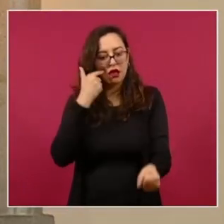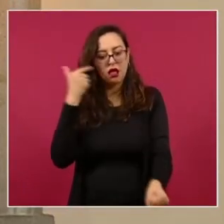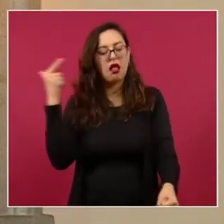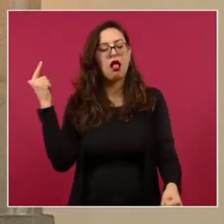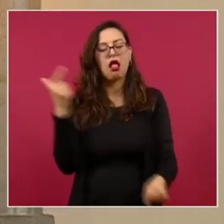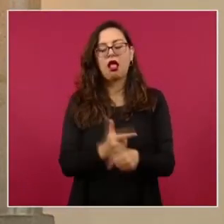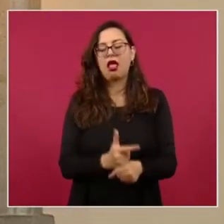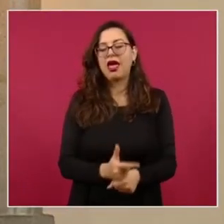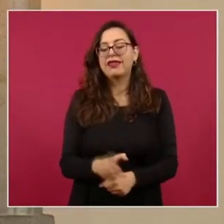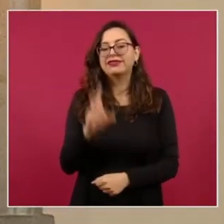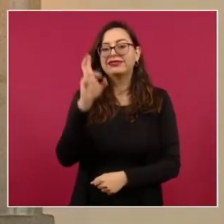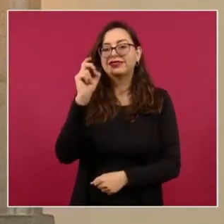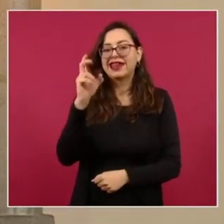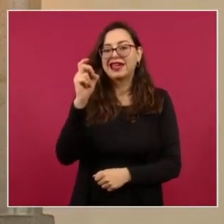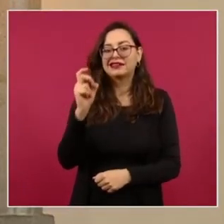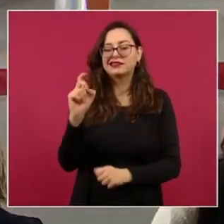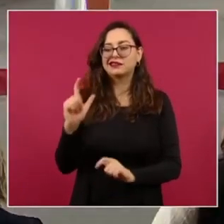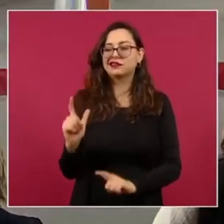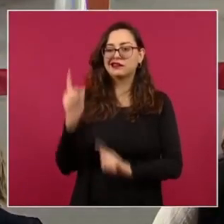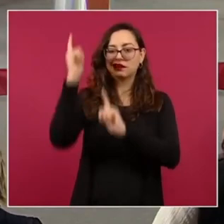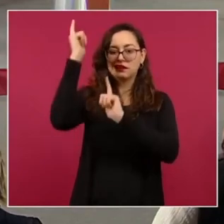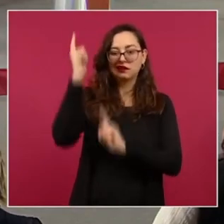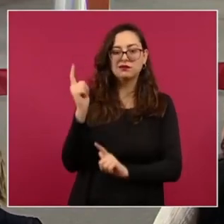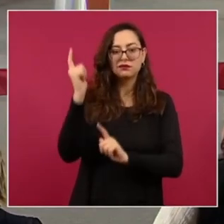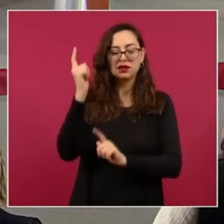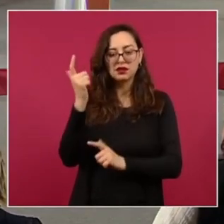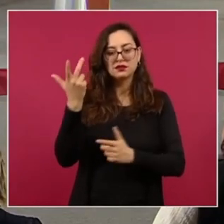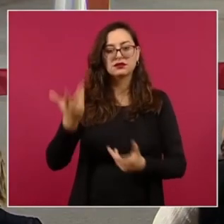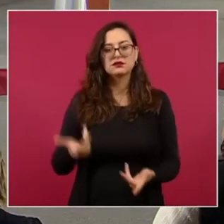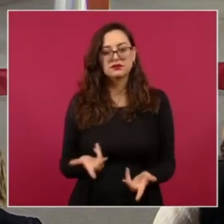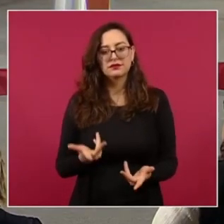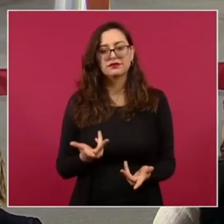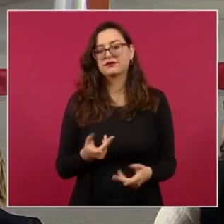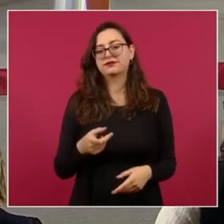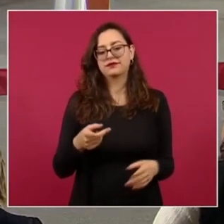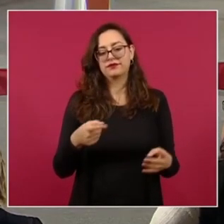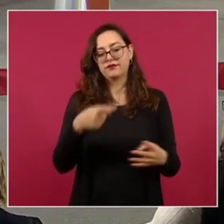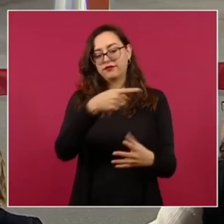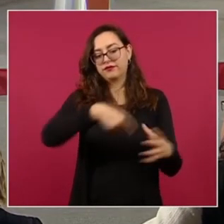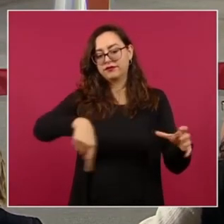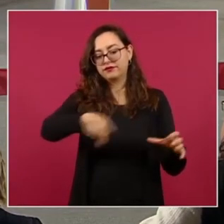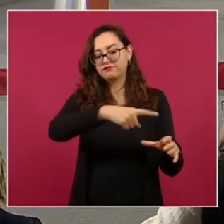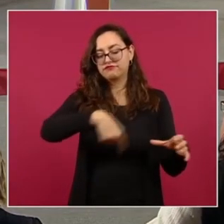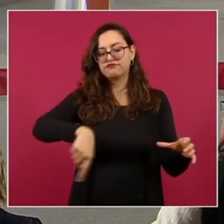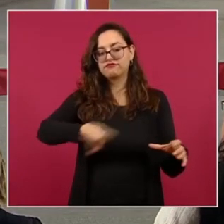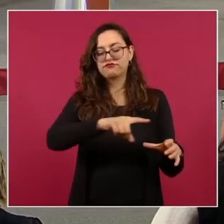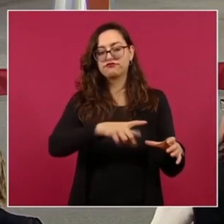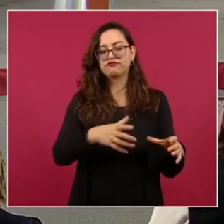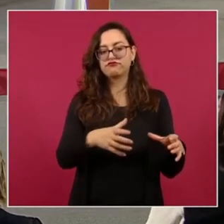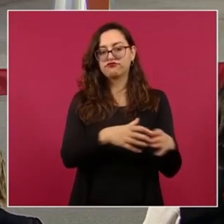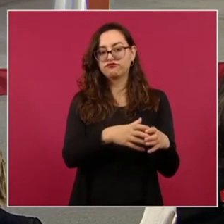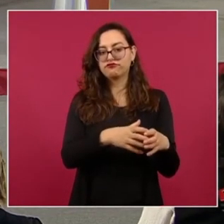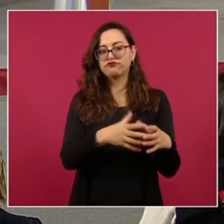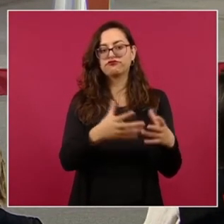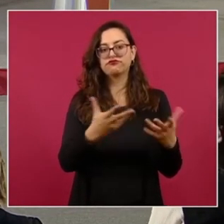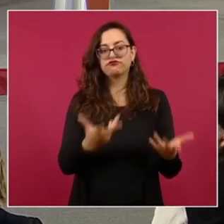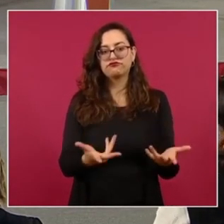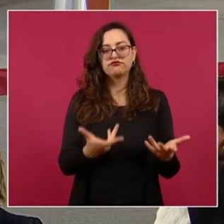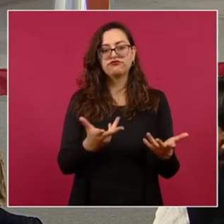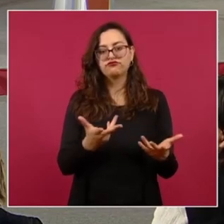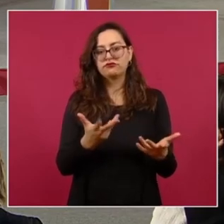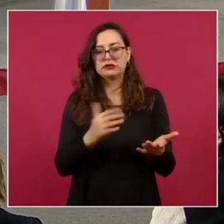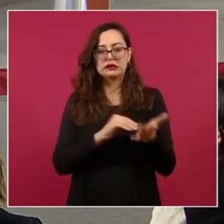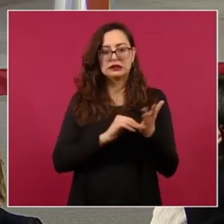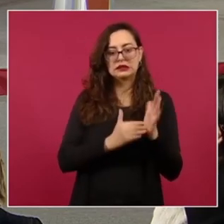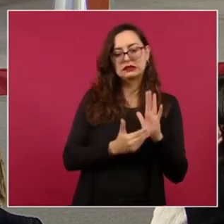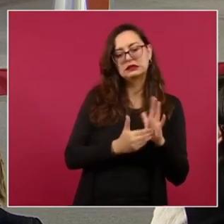Esto fue después de realizar diferentes cateos y órdenes